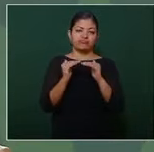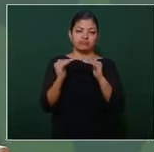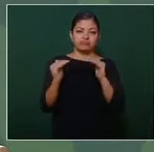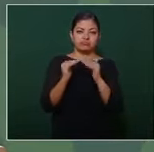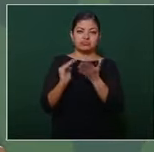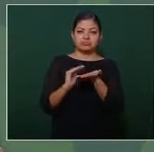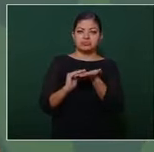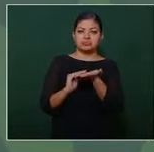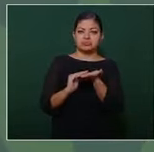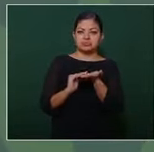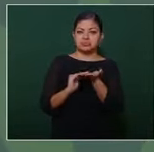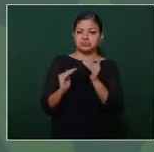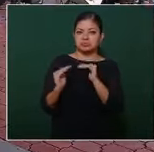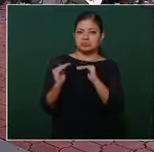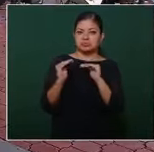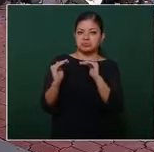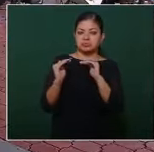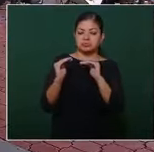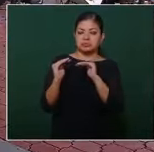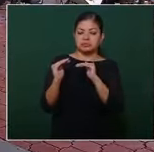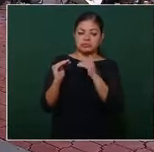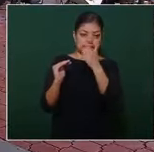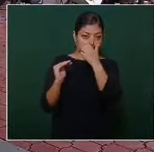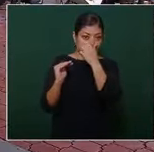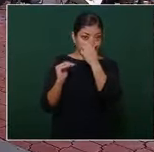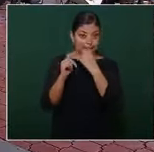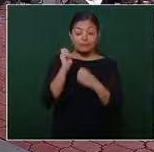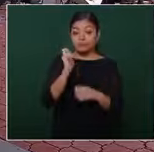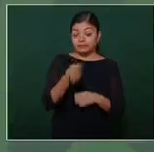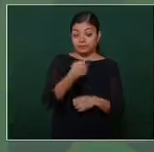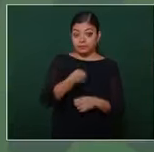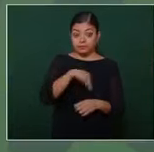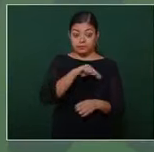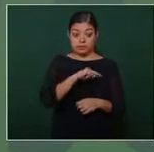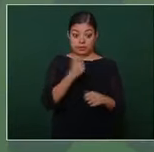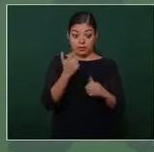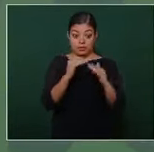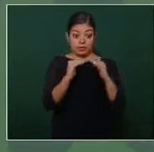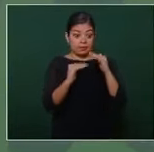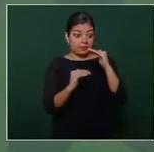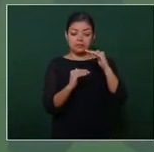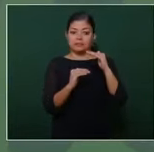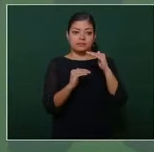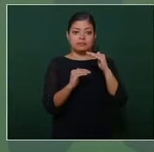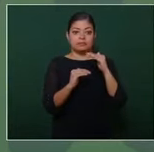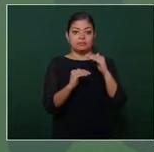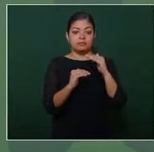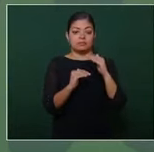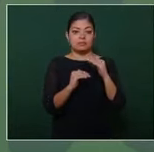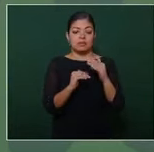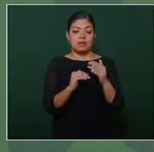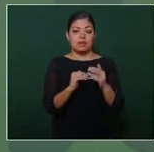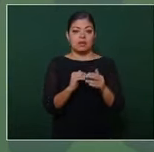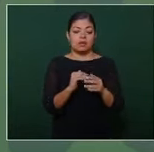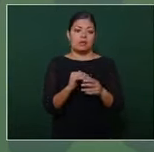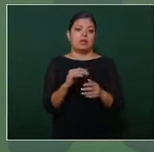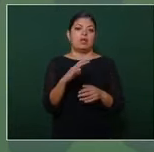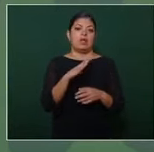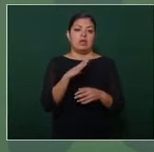no nos significa un déficit incluso tenemos